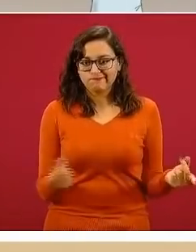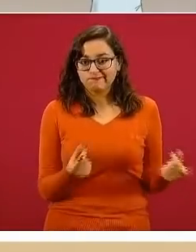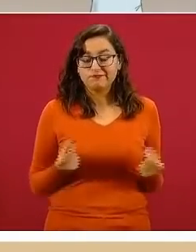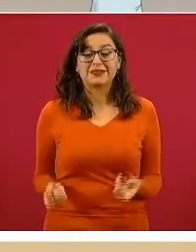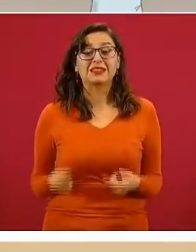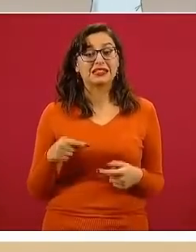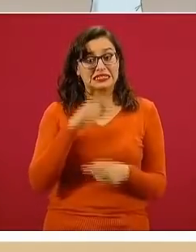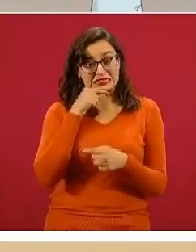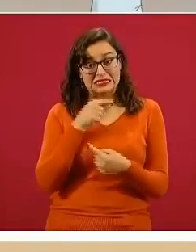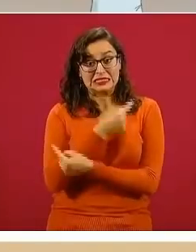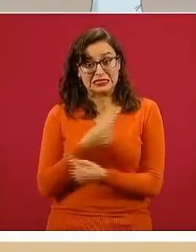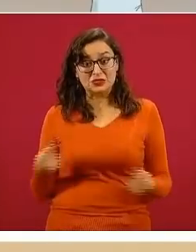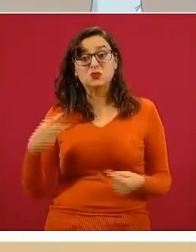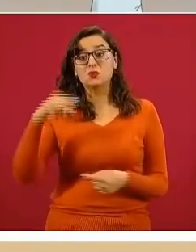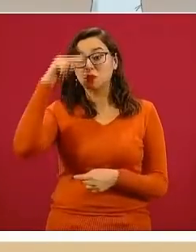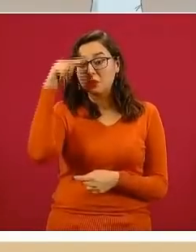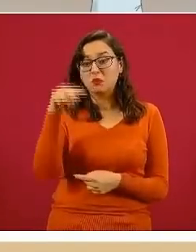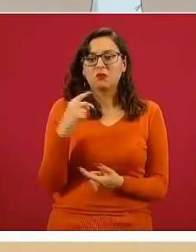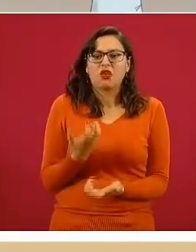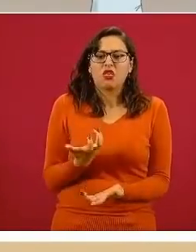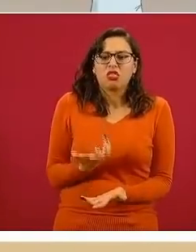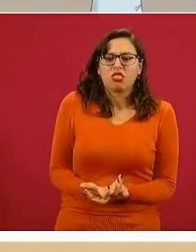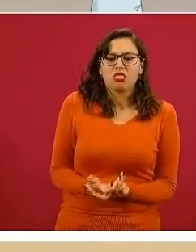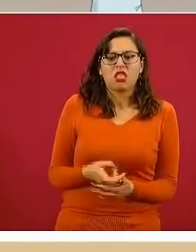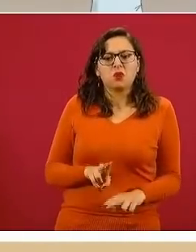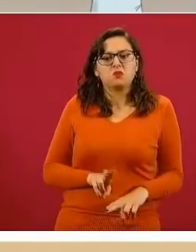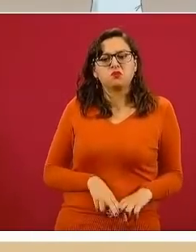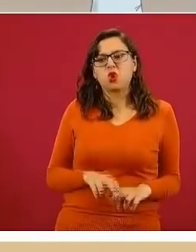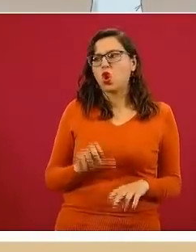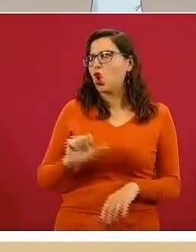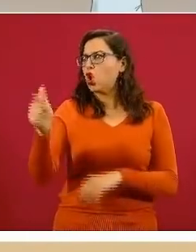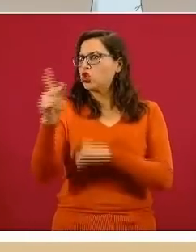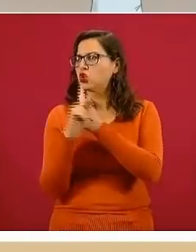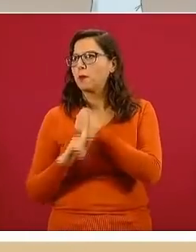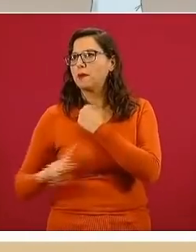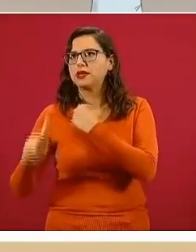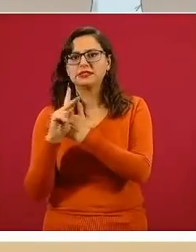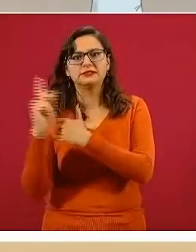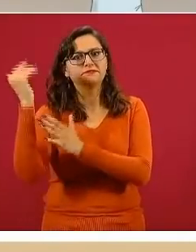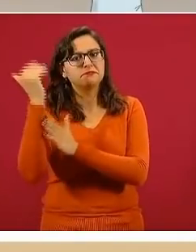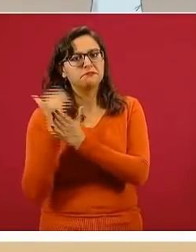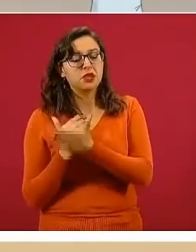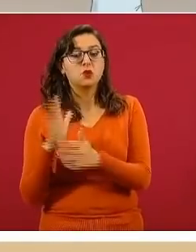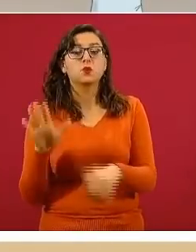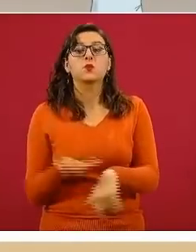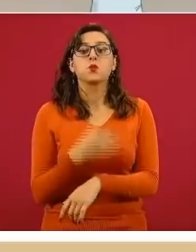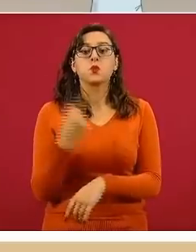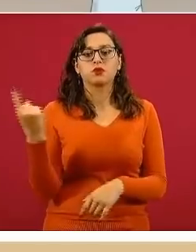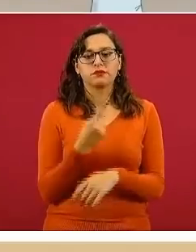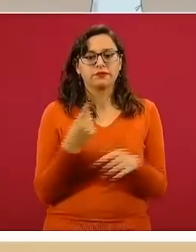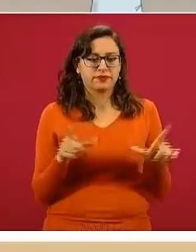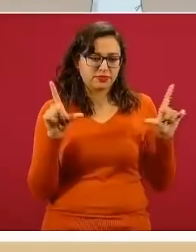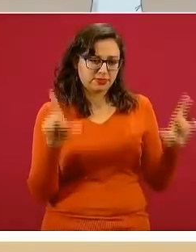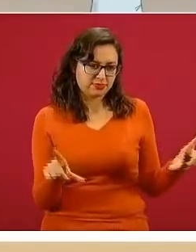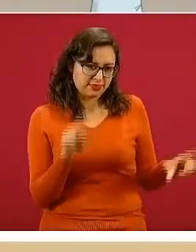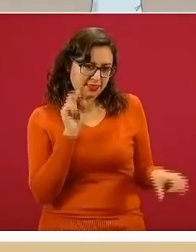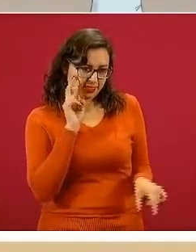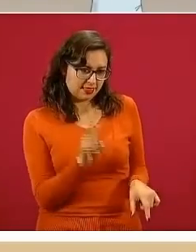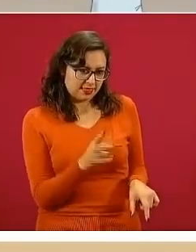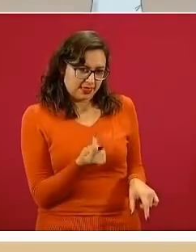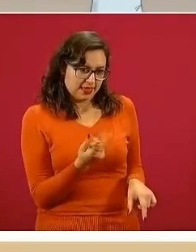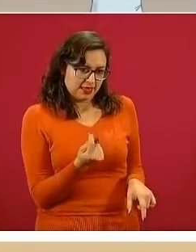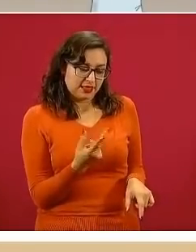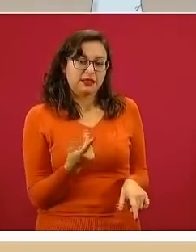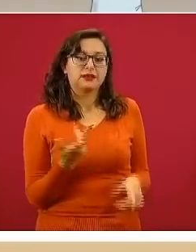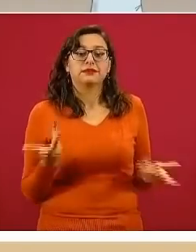mexicanos tienen más horas sedentarias que niños de otros países. Esto tiene mucho que ver con el uso de pantallas y desde luego tiene que ver